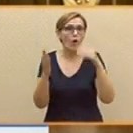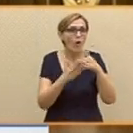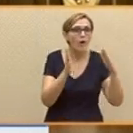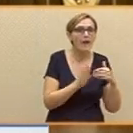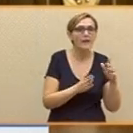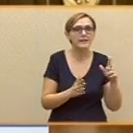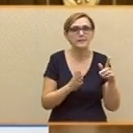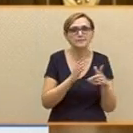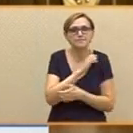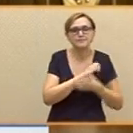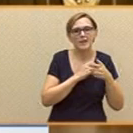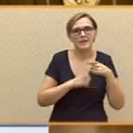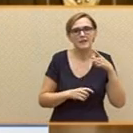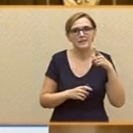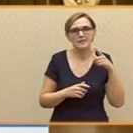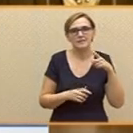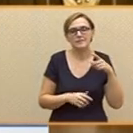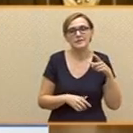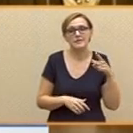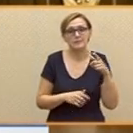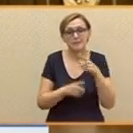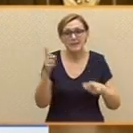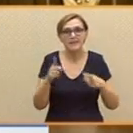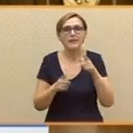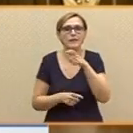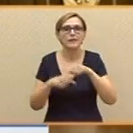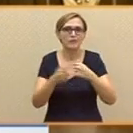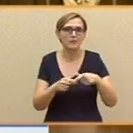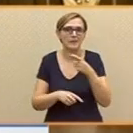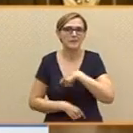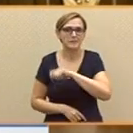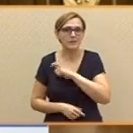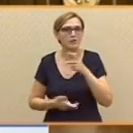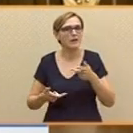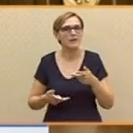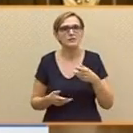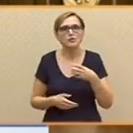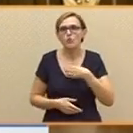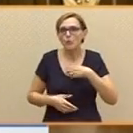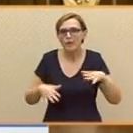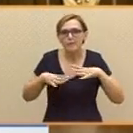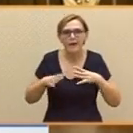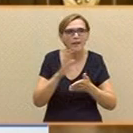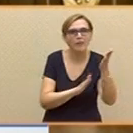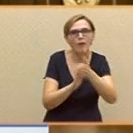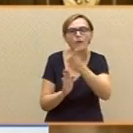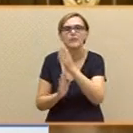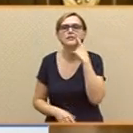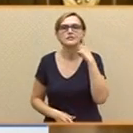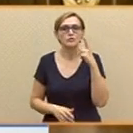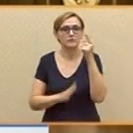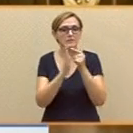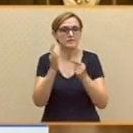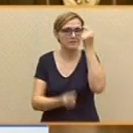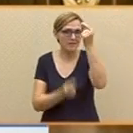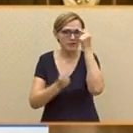mes. Y ya casi la mitad de las familias españolas no se pueden permitir ni siquiera una semana de vacaciones. Son datos del informe FOESA de este